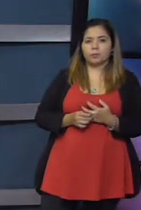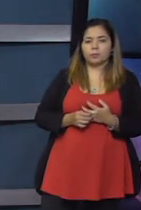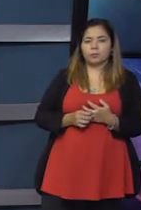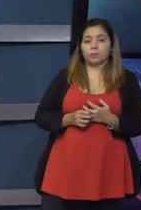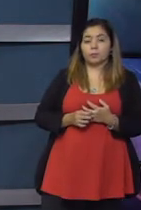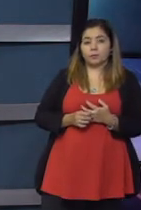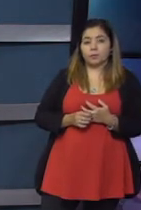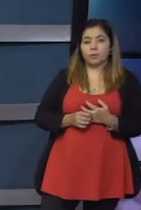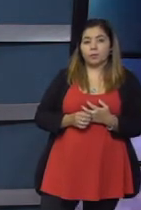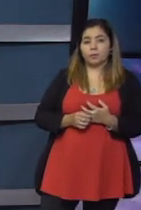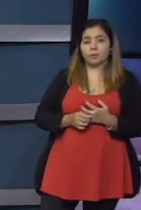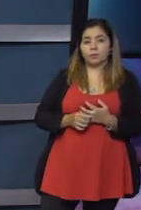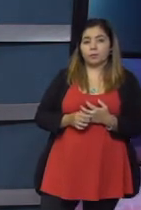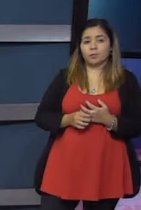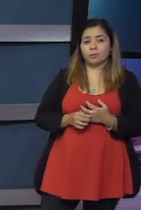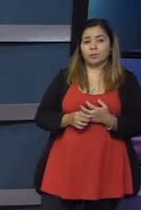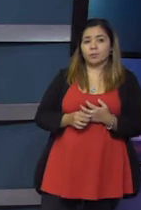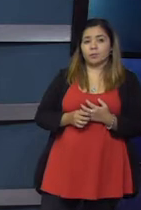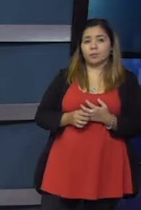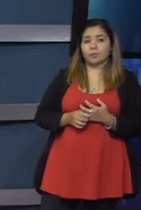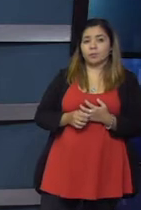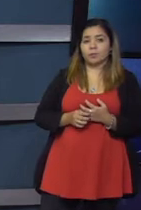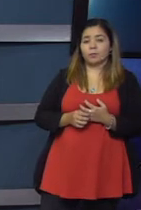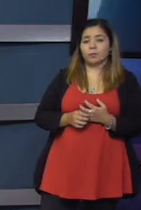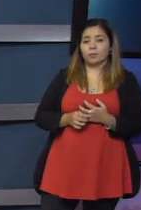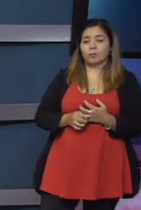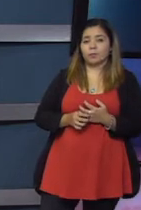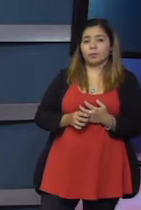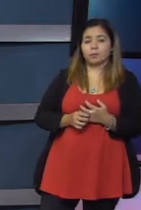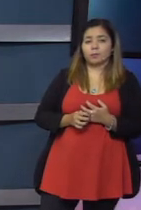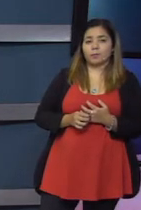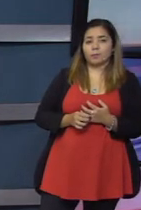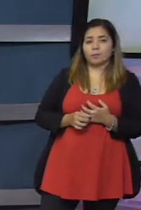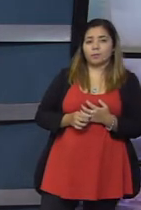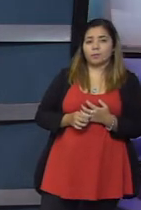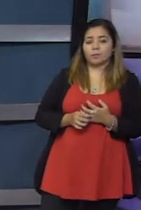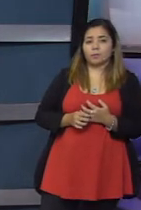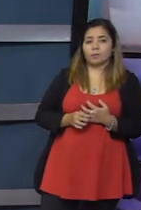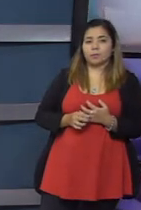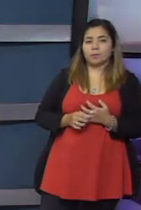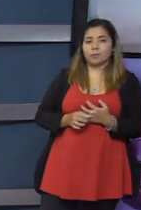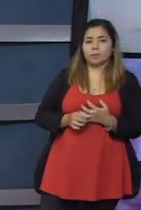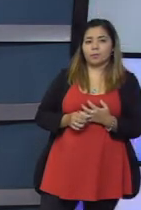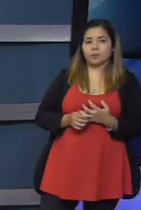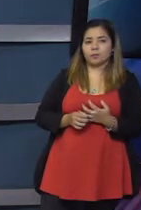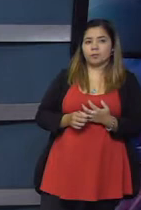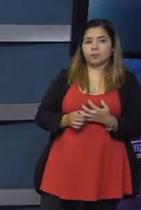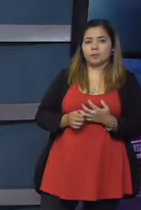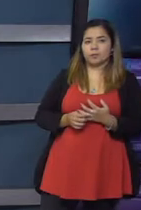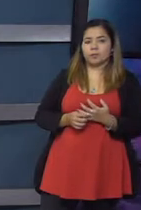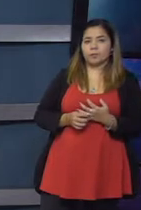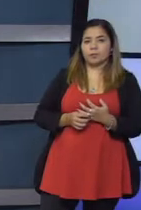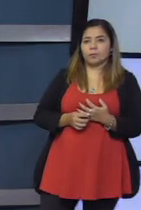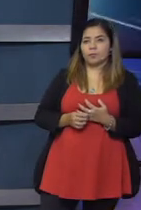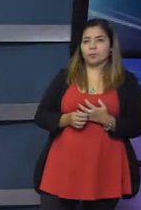obviamente el Diputado Abarca como Presidente del Bloque, el Diputado Calife y quien les habla con el